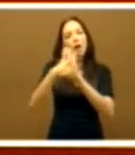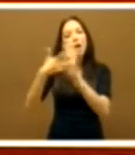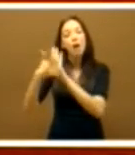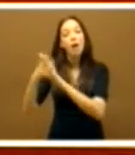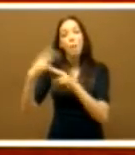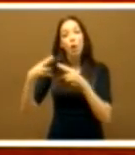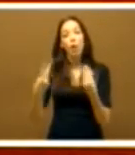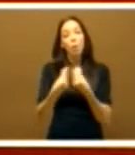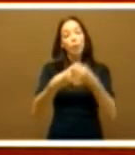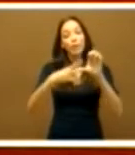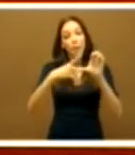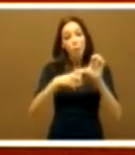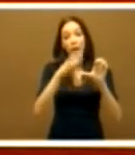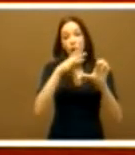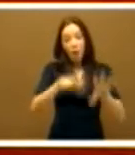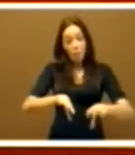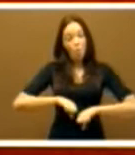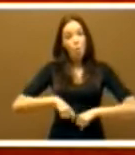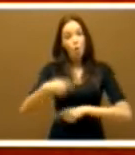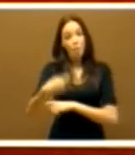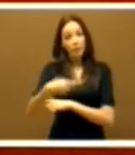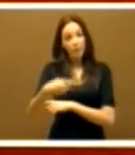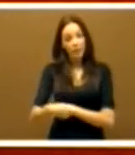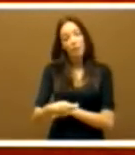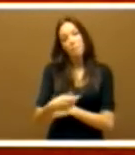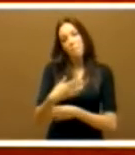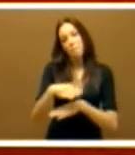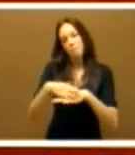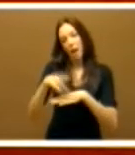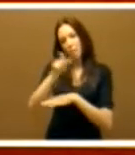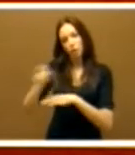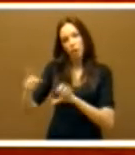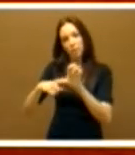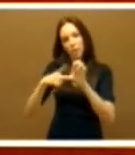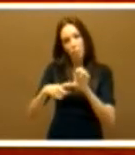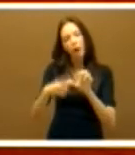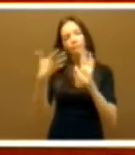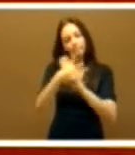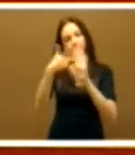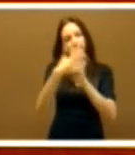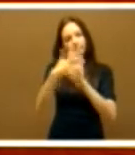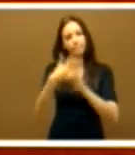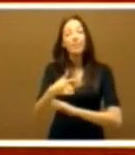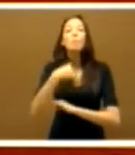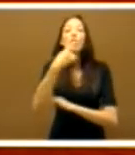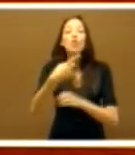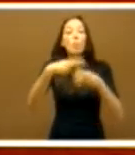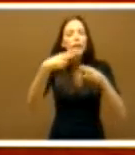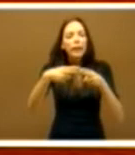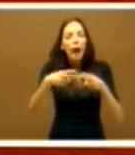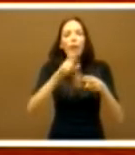Junta de Extremadura que él gobierne en favor de los extremeños. Hemos dicho que las políticas nacerán de las ideas